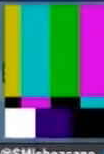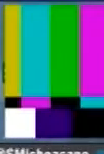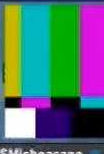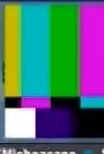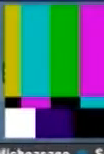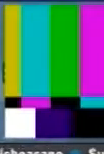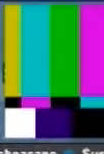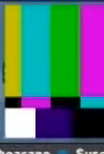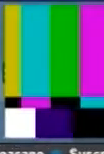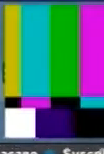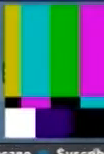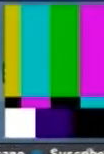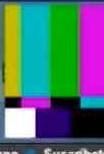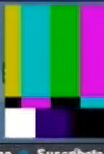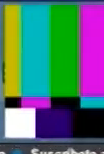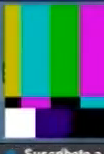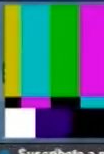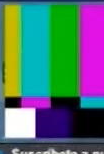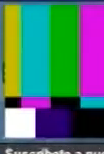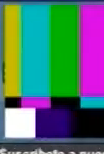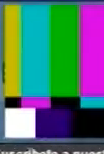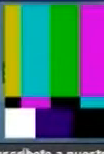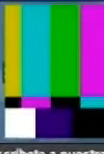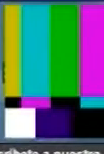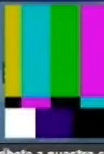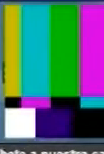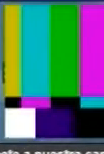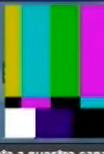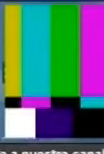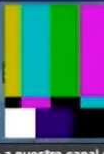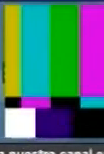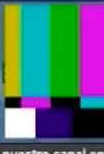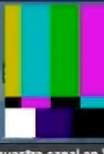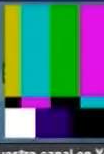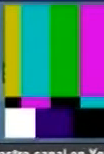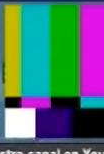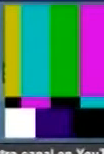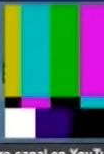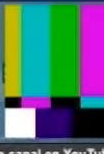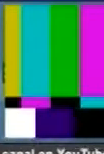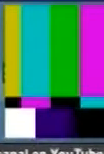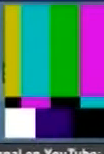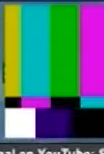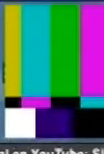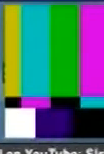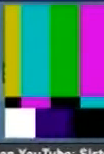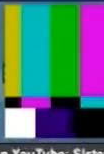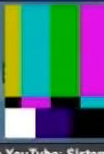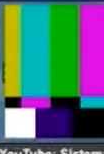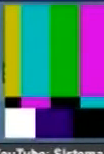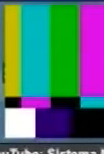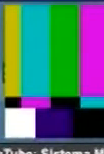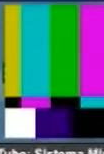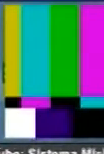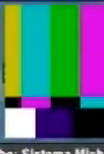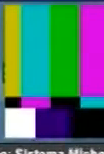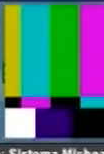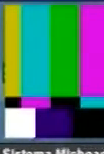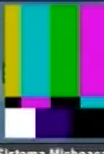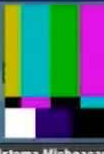podrían tomarse medidas adicionales para contener los contagios. Así lo informó el alcalde interino, Humberto Arruinos Reyes.